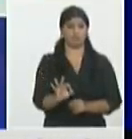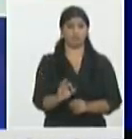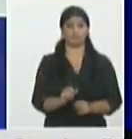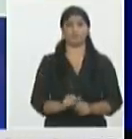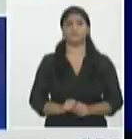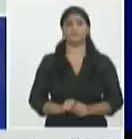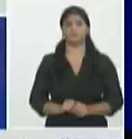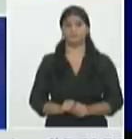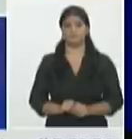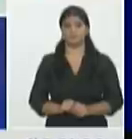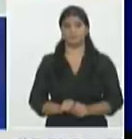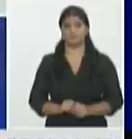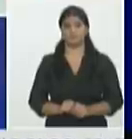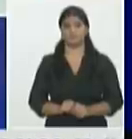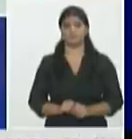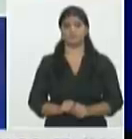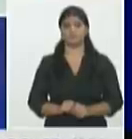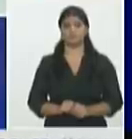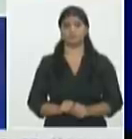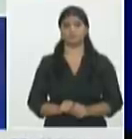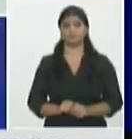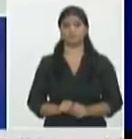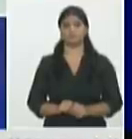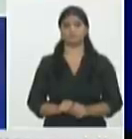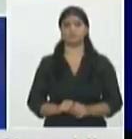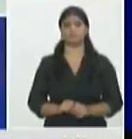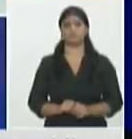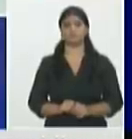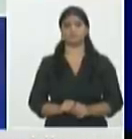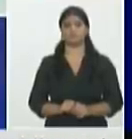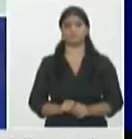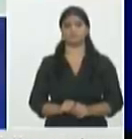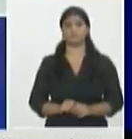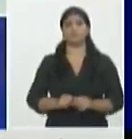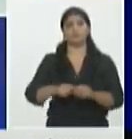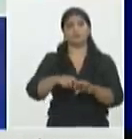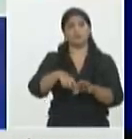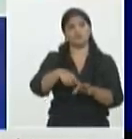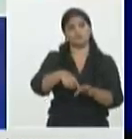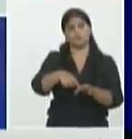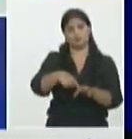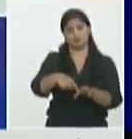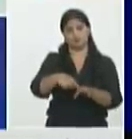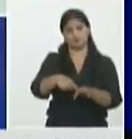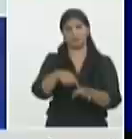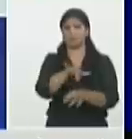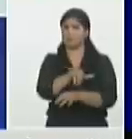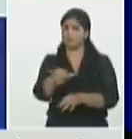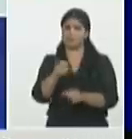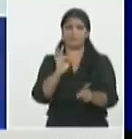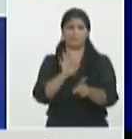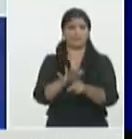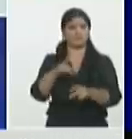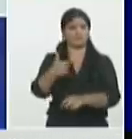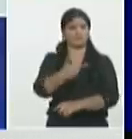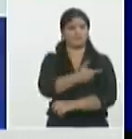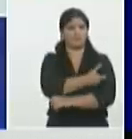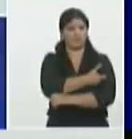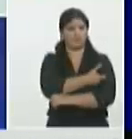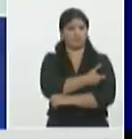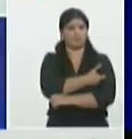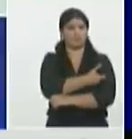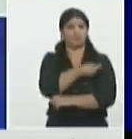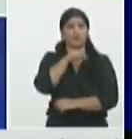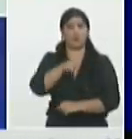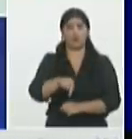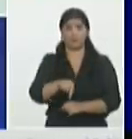intervención sanitaria en la población del municipio especial Isla de la Juventud también ya